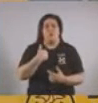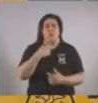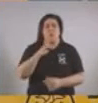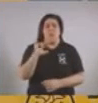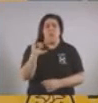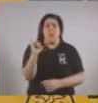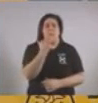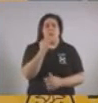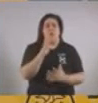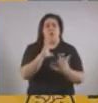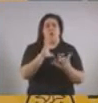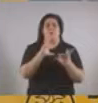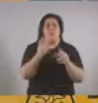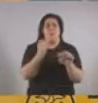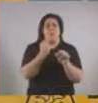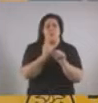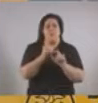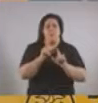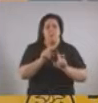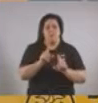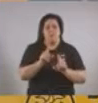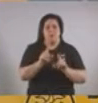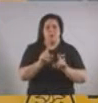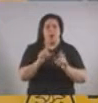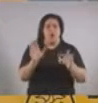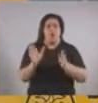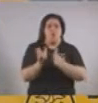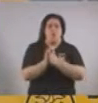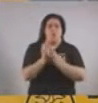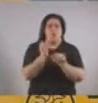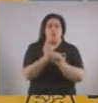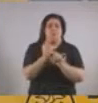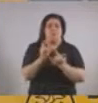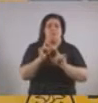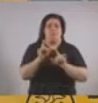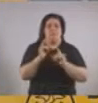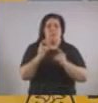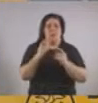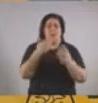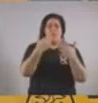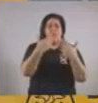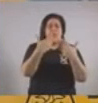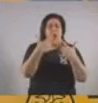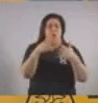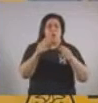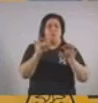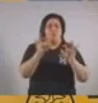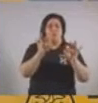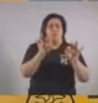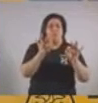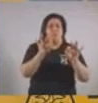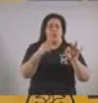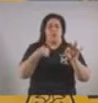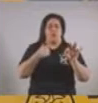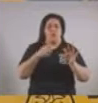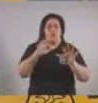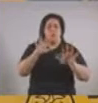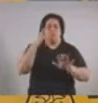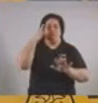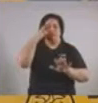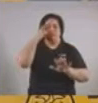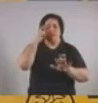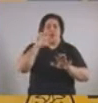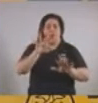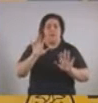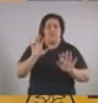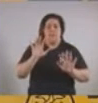manera de trabajar es en forma conjunta, es buscando el diálogo y el consenso. Es mi convicción desde el primer día y